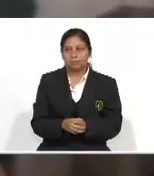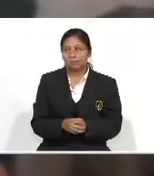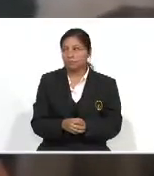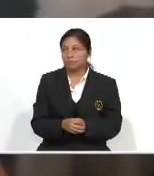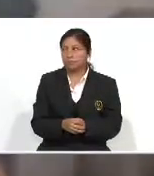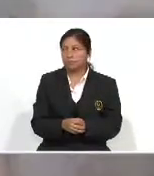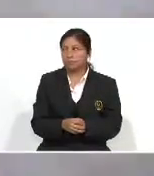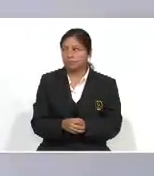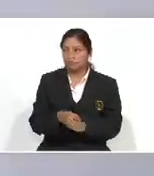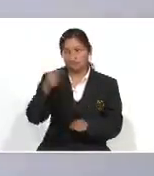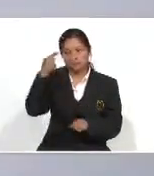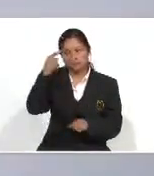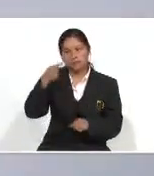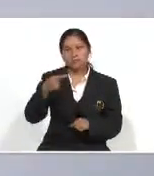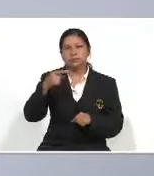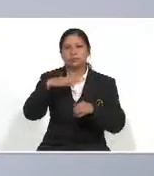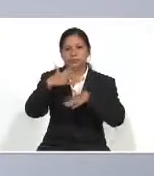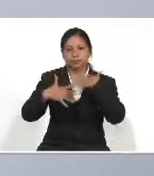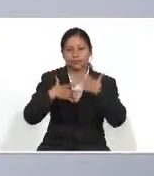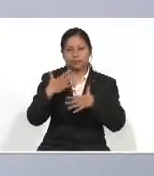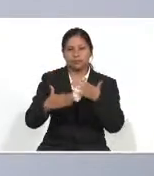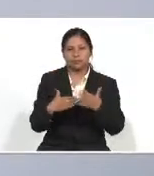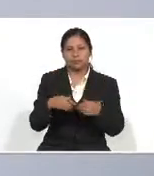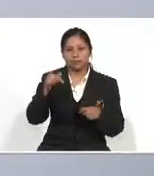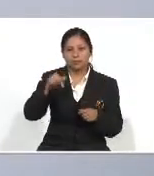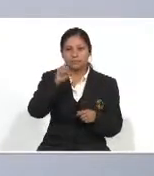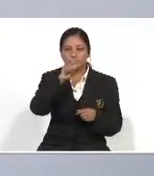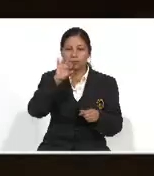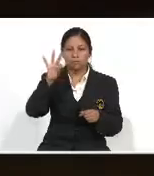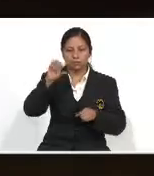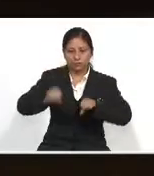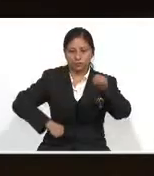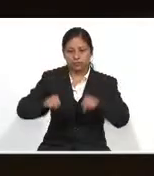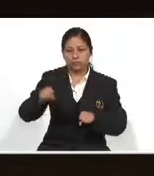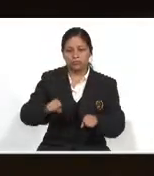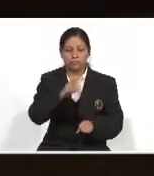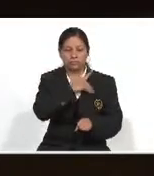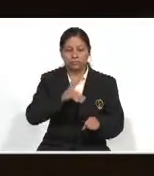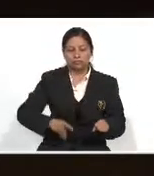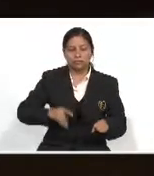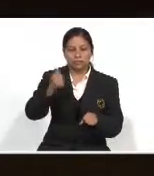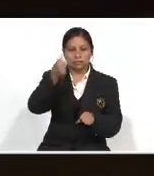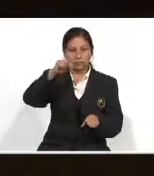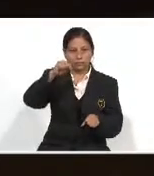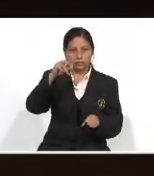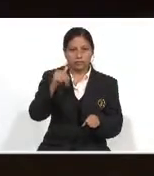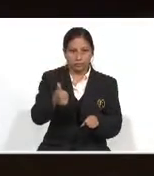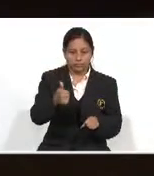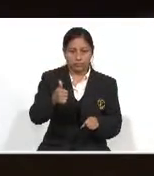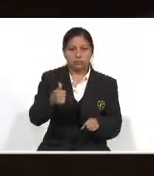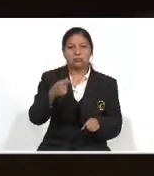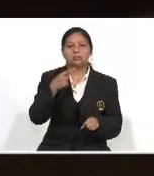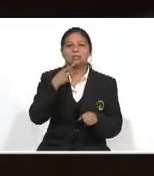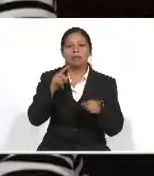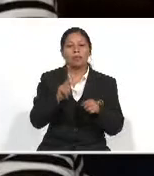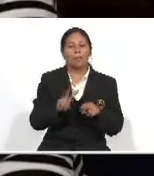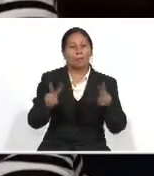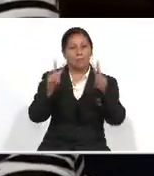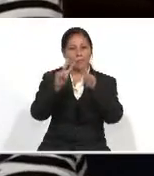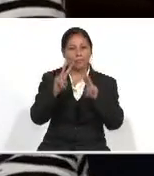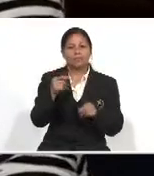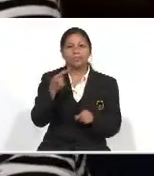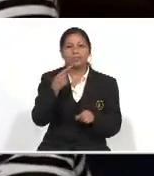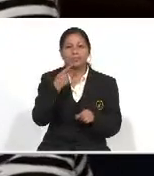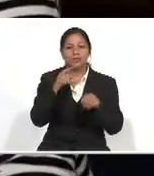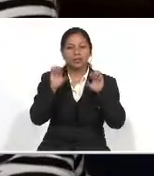En el marco Del Día de la Lengua de Señas Cuya celebración Es este 23 de septiembre La diputada Ana Lucrecia Marroquín Godoy de Palomo Del Bloque Valor Y presidente De